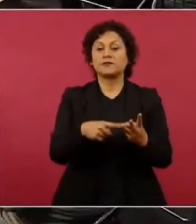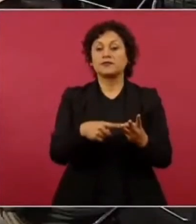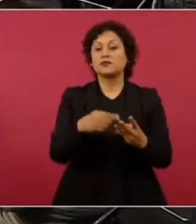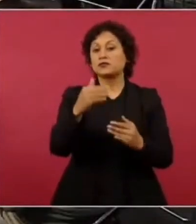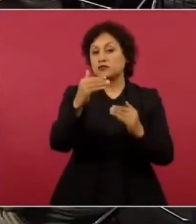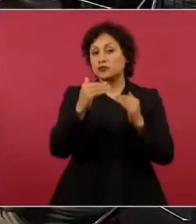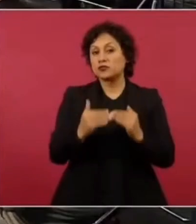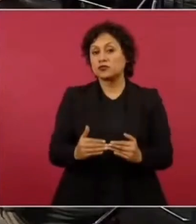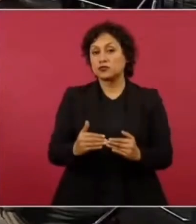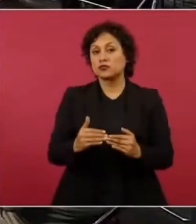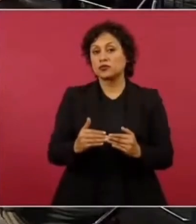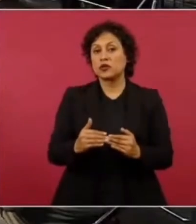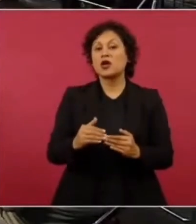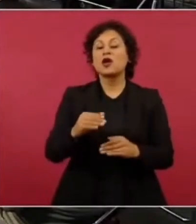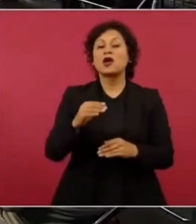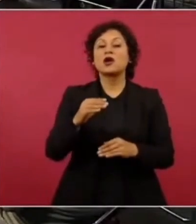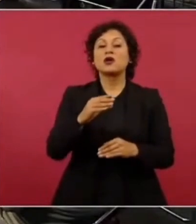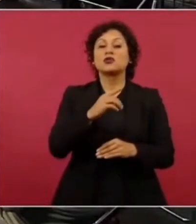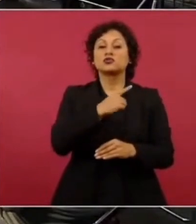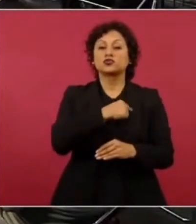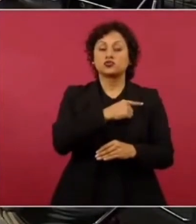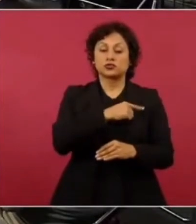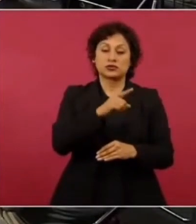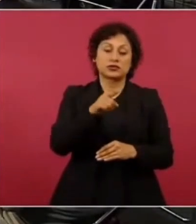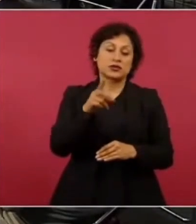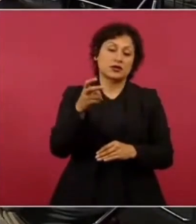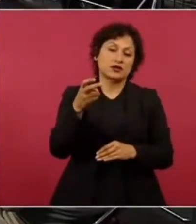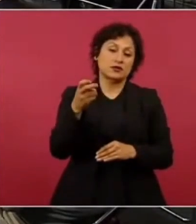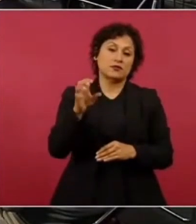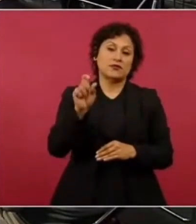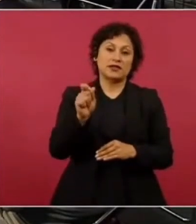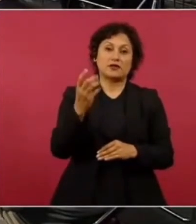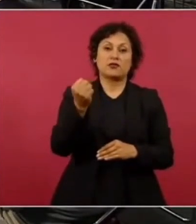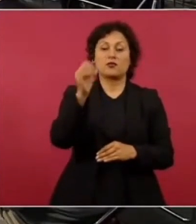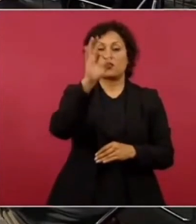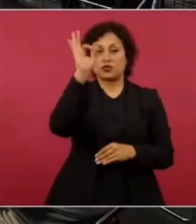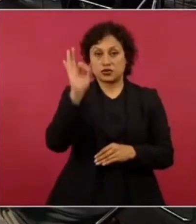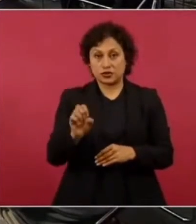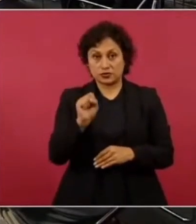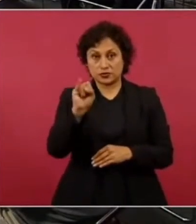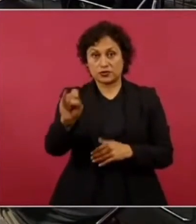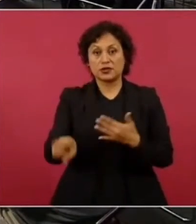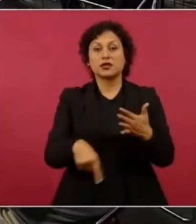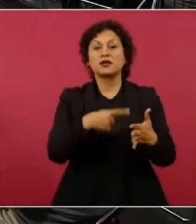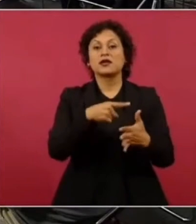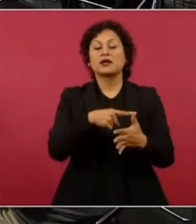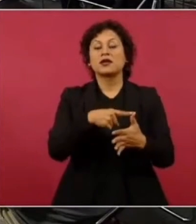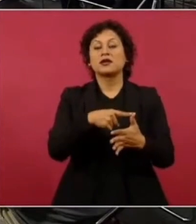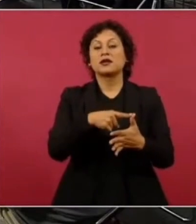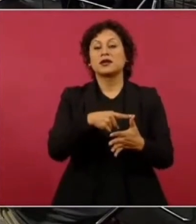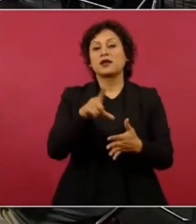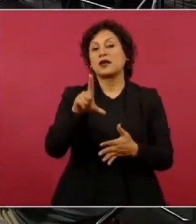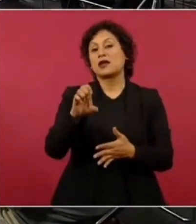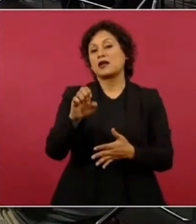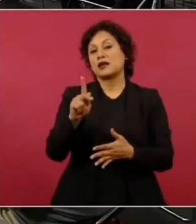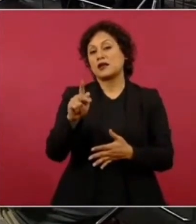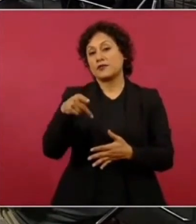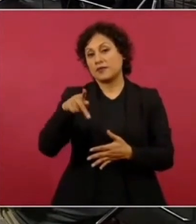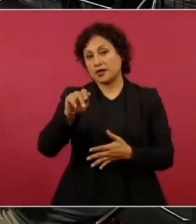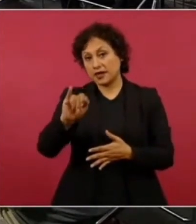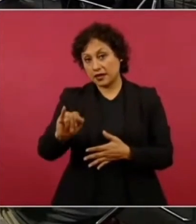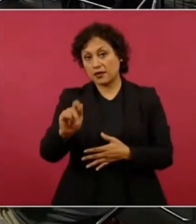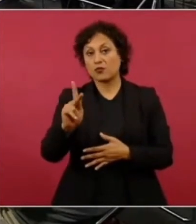Urk Kristersson de Suecia con el 29% de aprobación Mateusz Moraplepki de